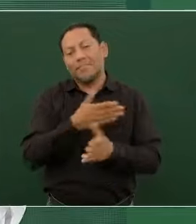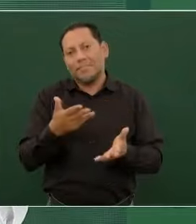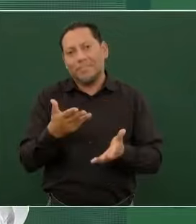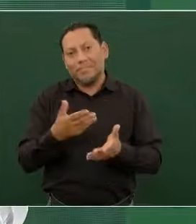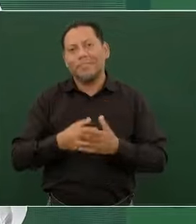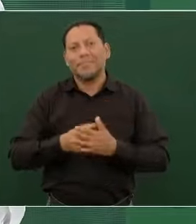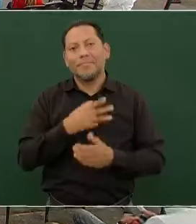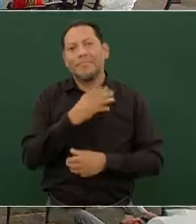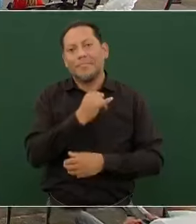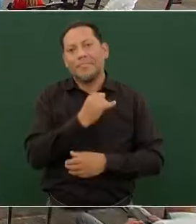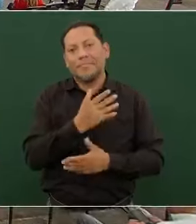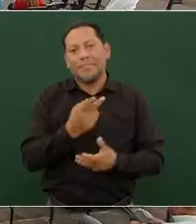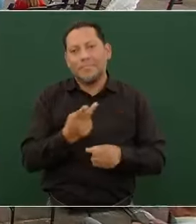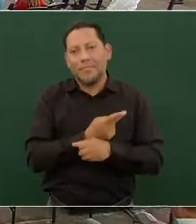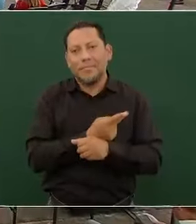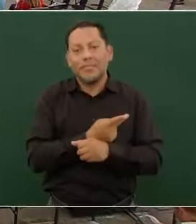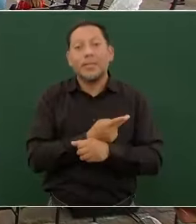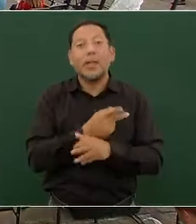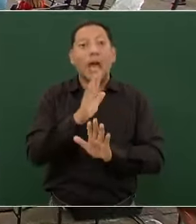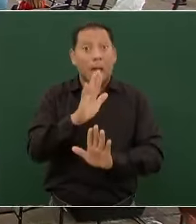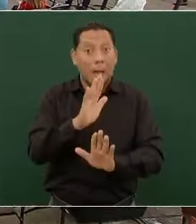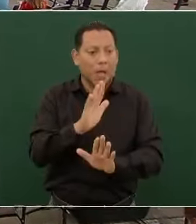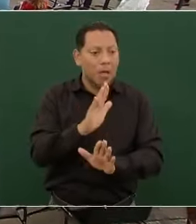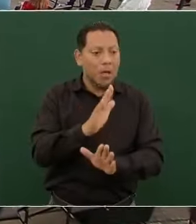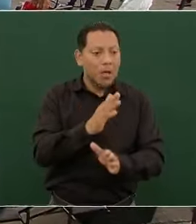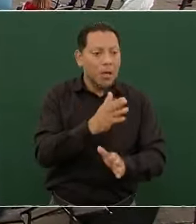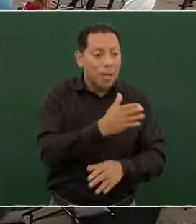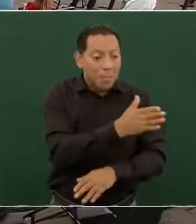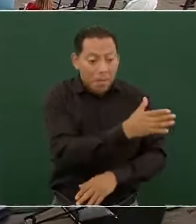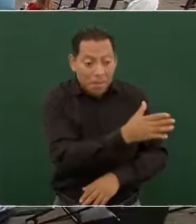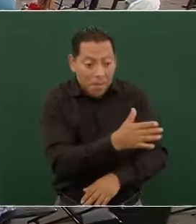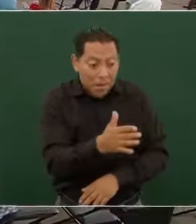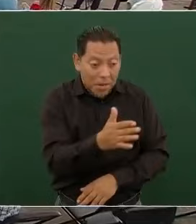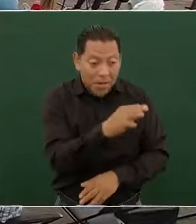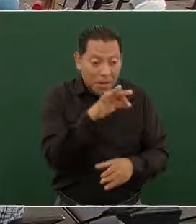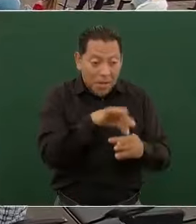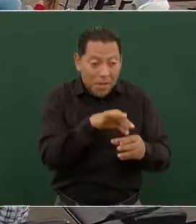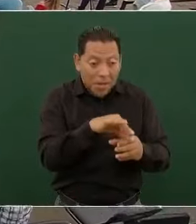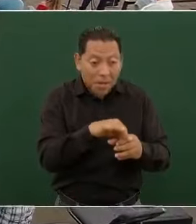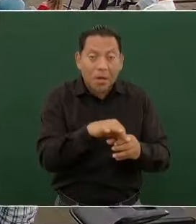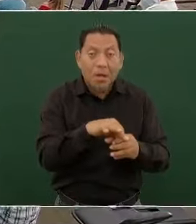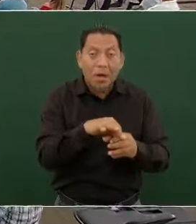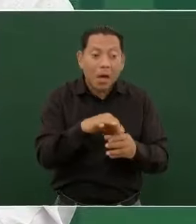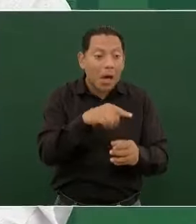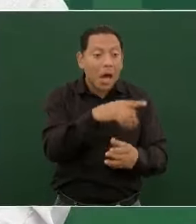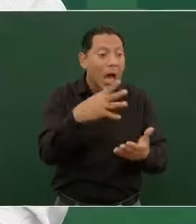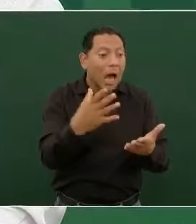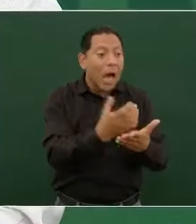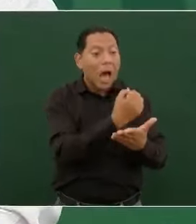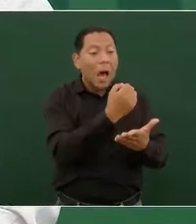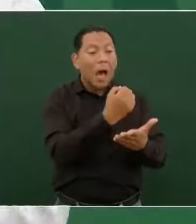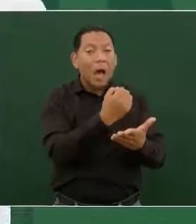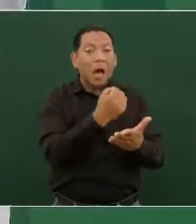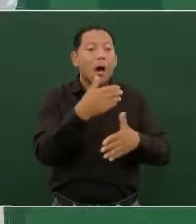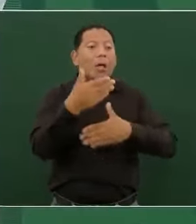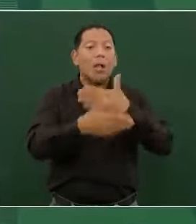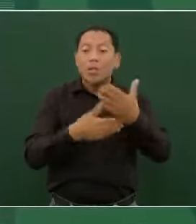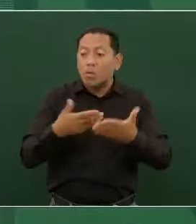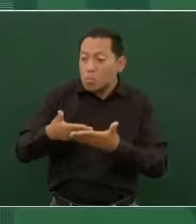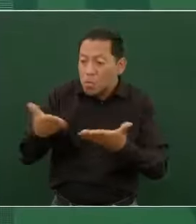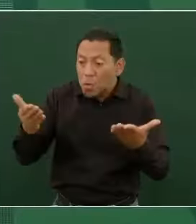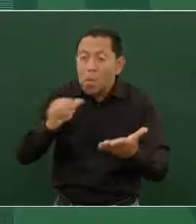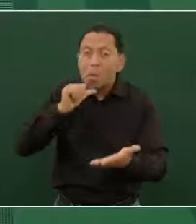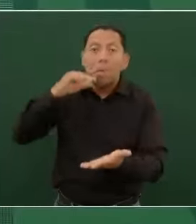Solamente y ya después ni les volvían a ver el pelo, hasta